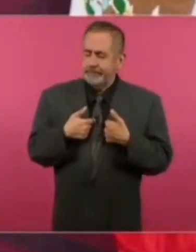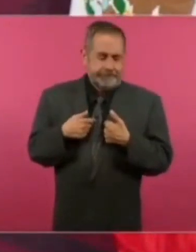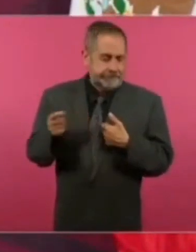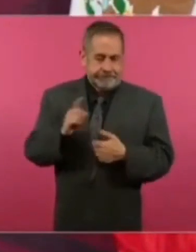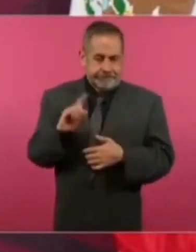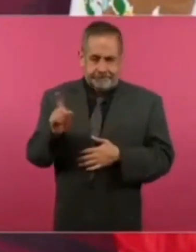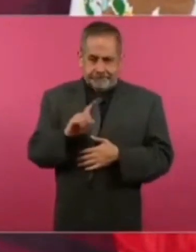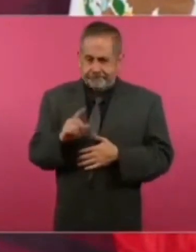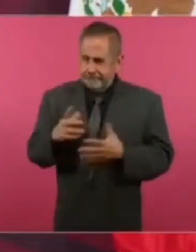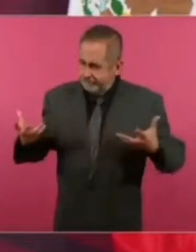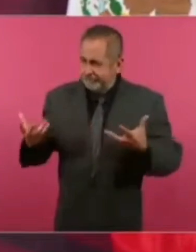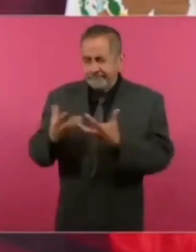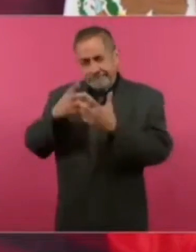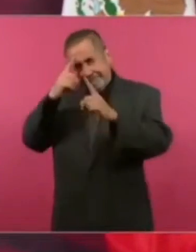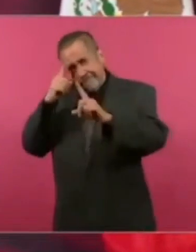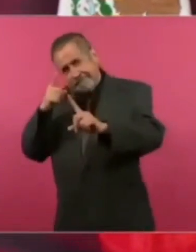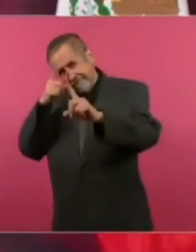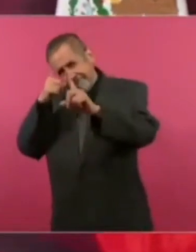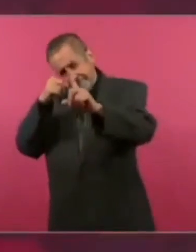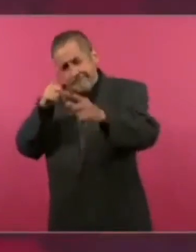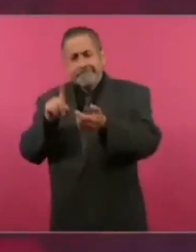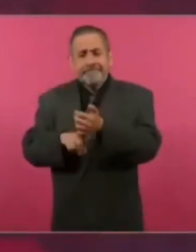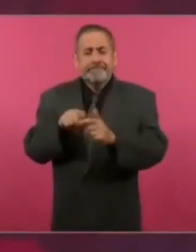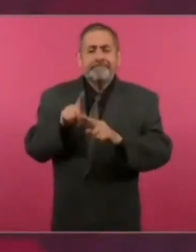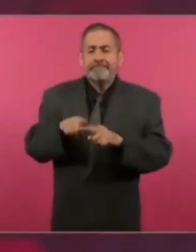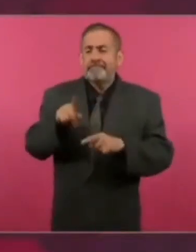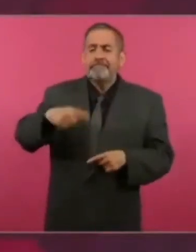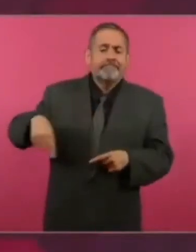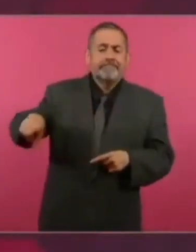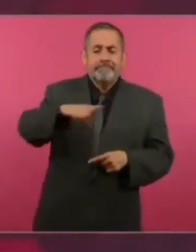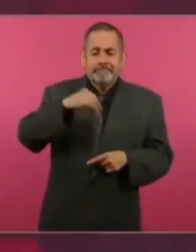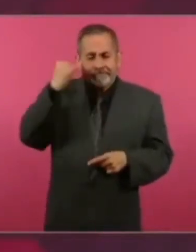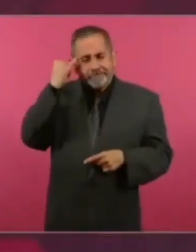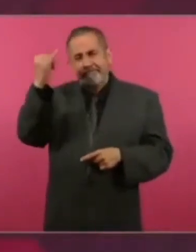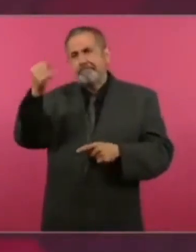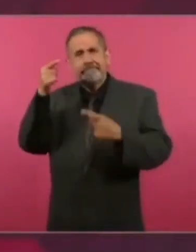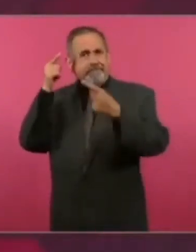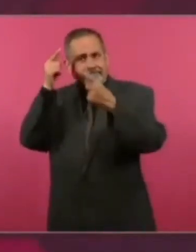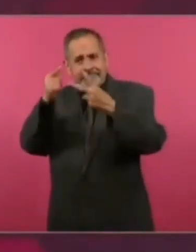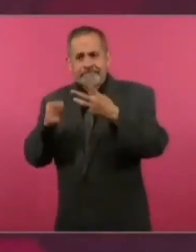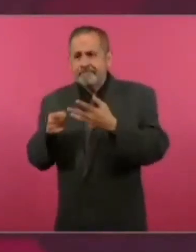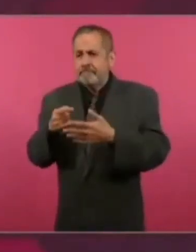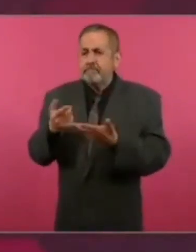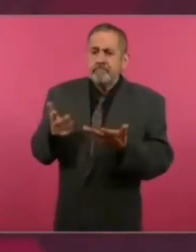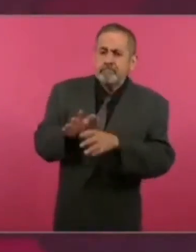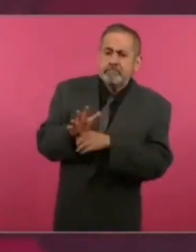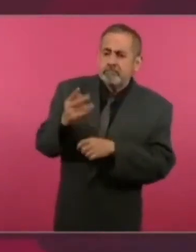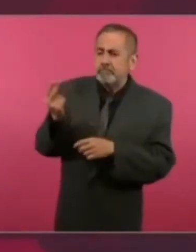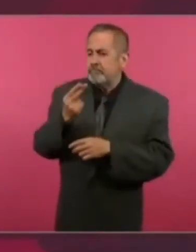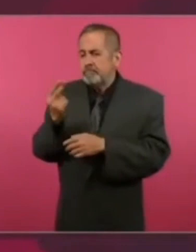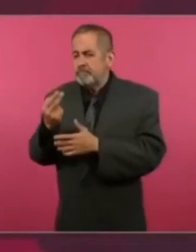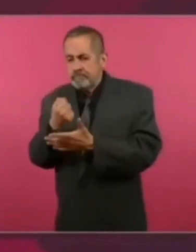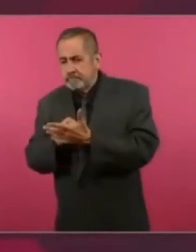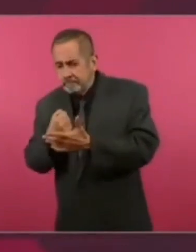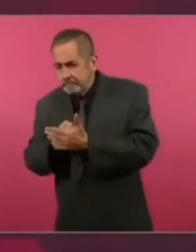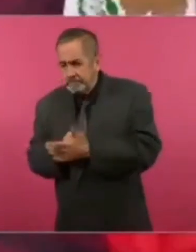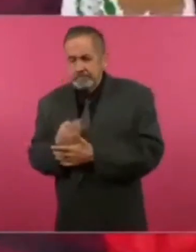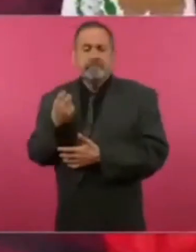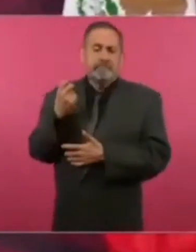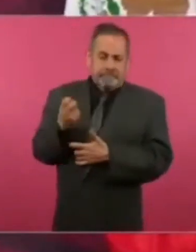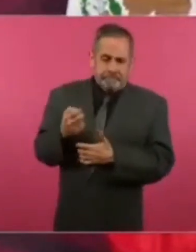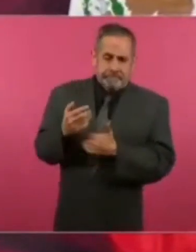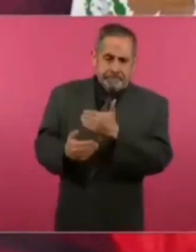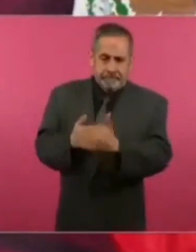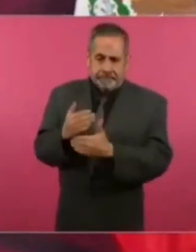y aquí hay que poner siempre por delante los ideales, siempre por delante las causas del pueblo, las